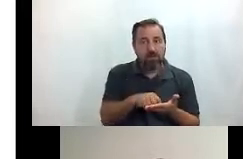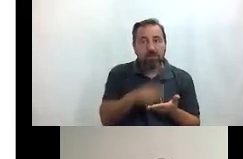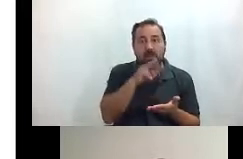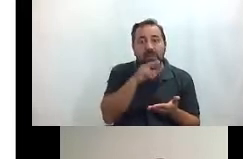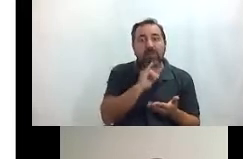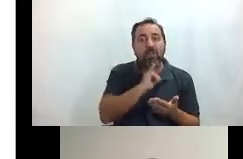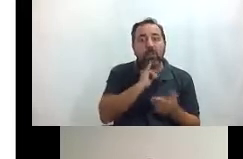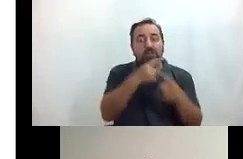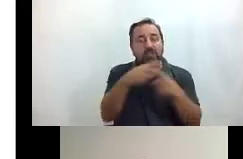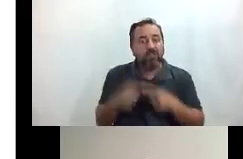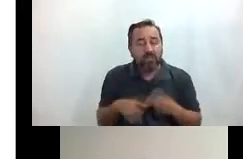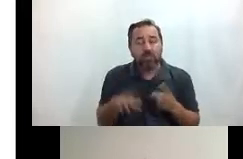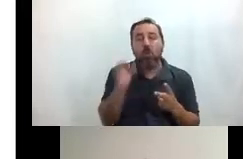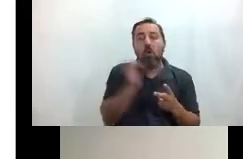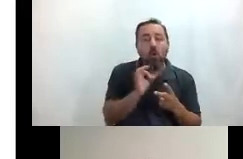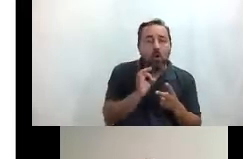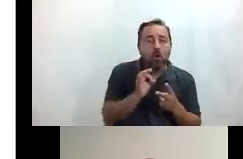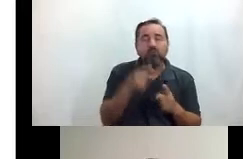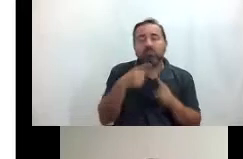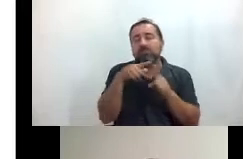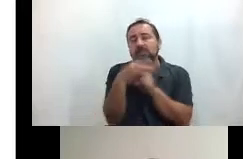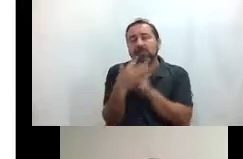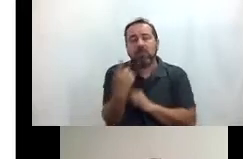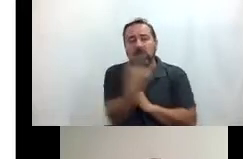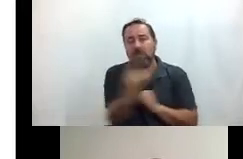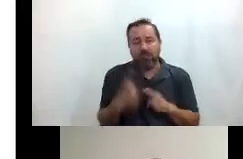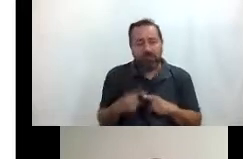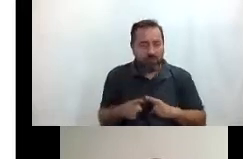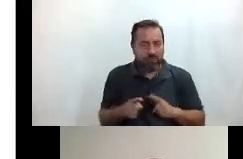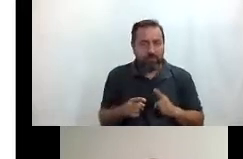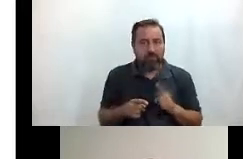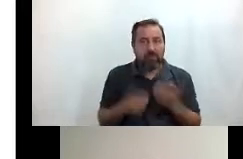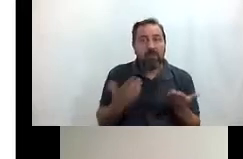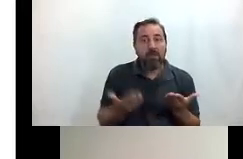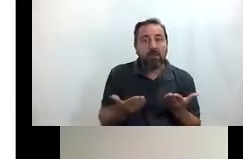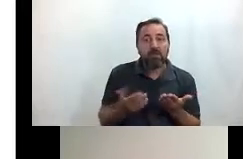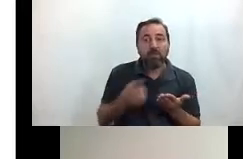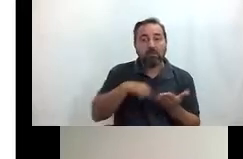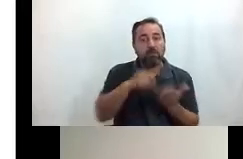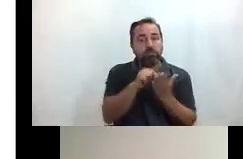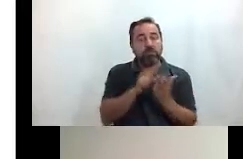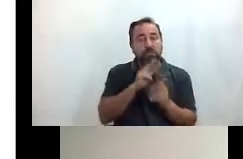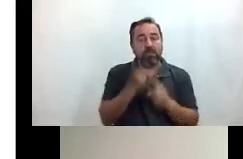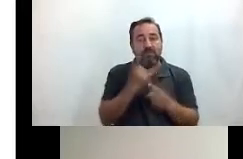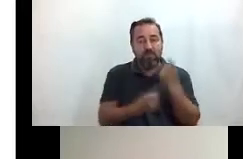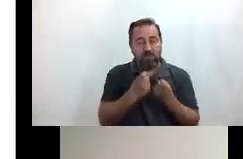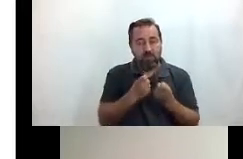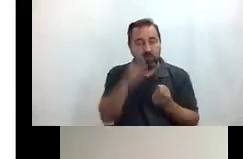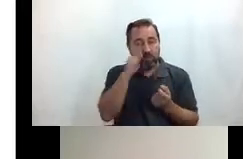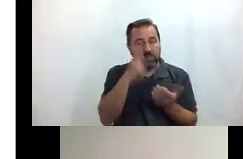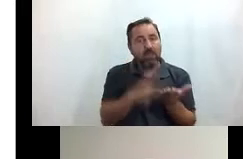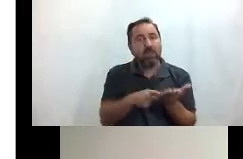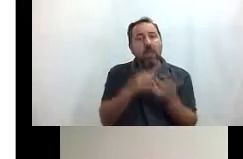diferentes idiomas o que tengan diferentes condiciones a través o sea en todos nuestros puntos de información turística tenemos